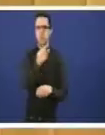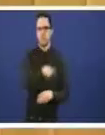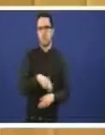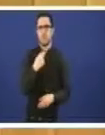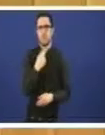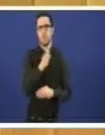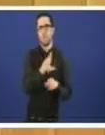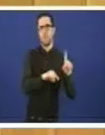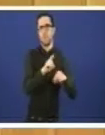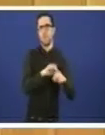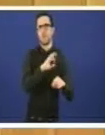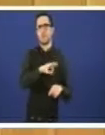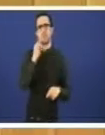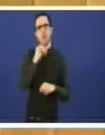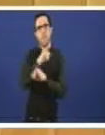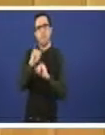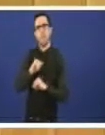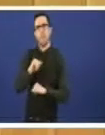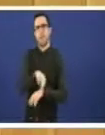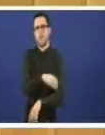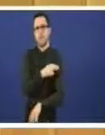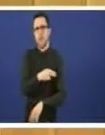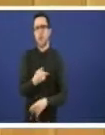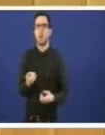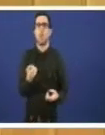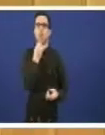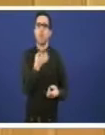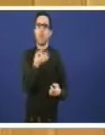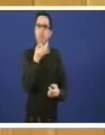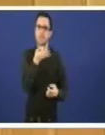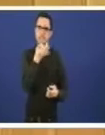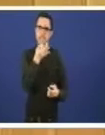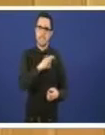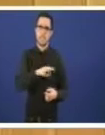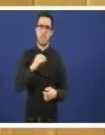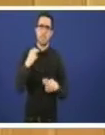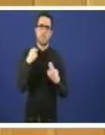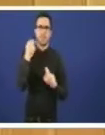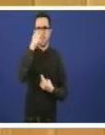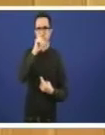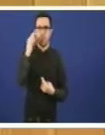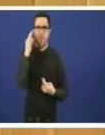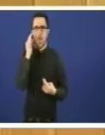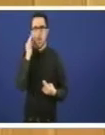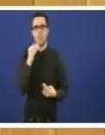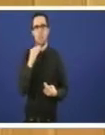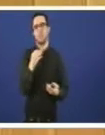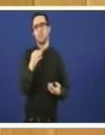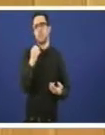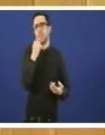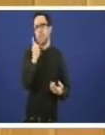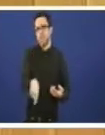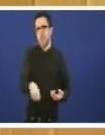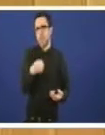Grazas, señora presidenta. Boa tarde, señoras deputadas, señores deputados. E tamén, boa tarde, benvidos